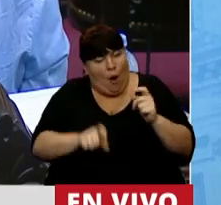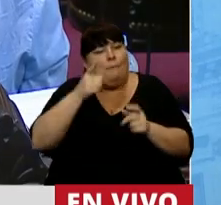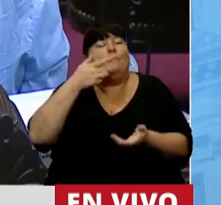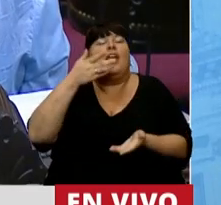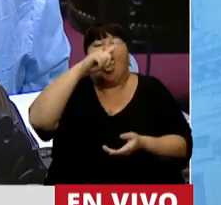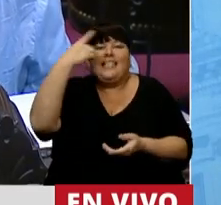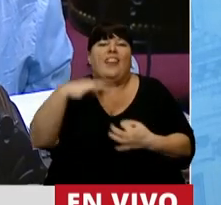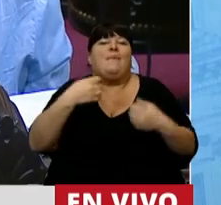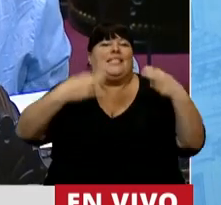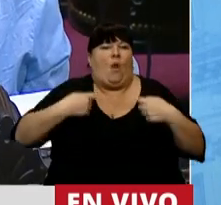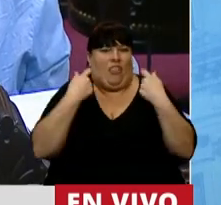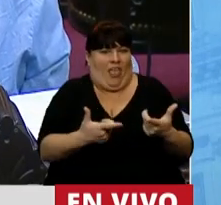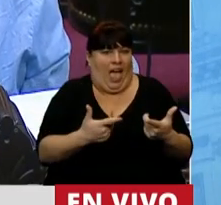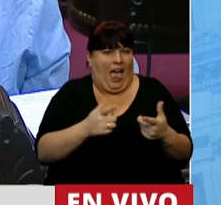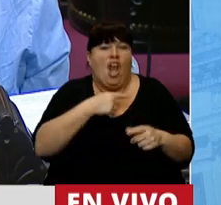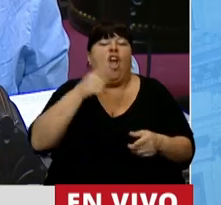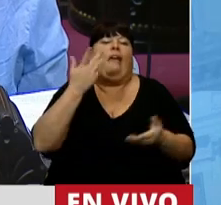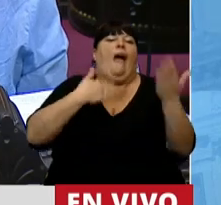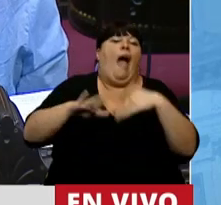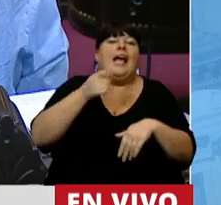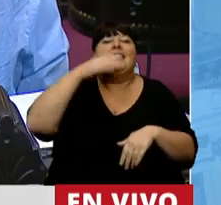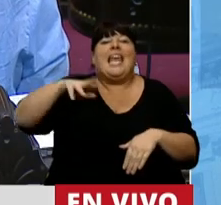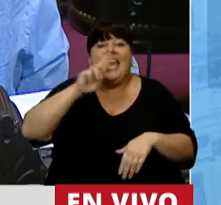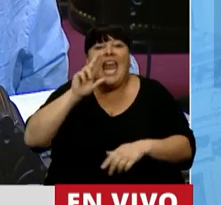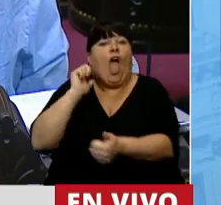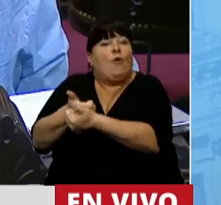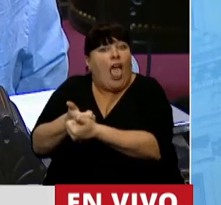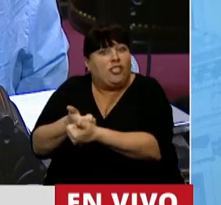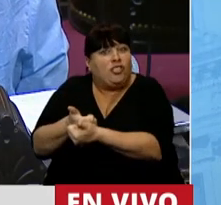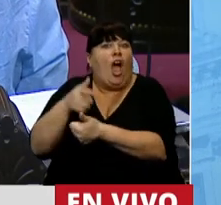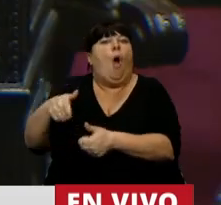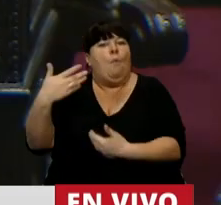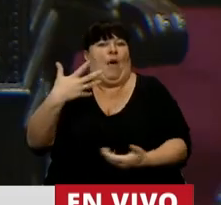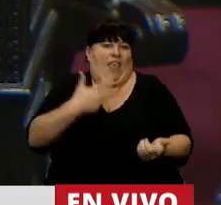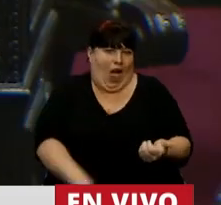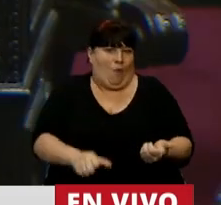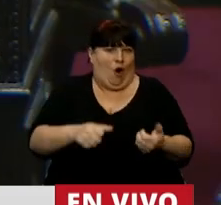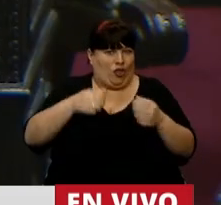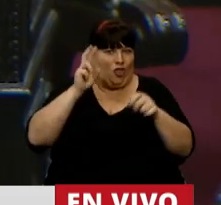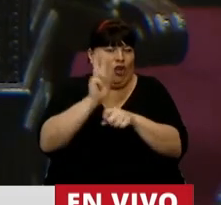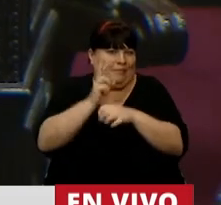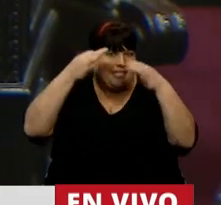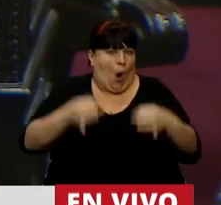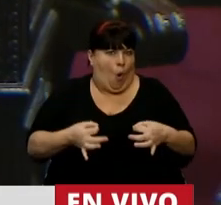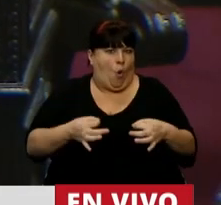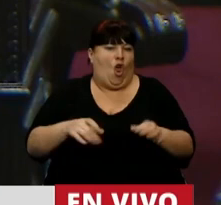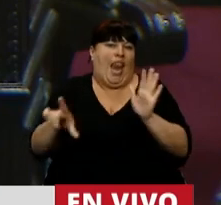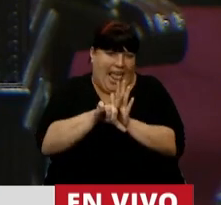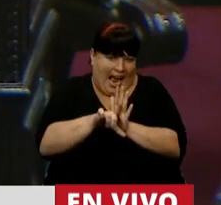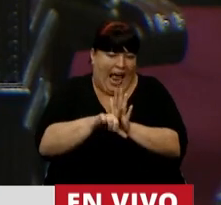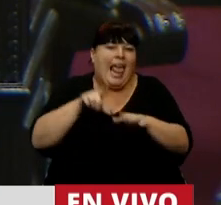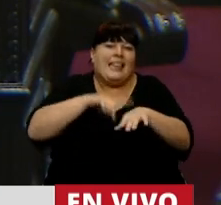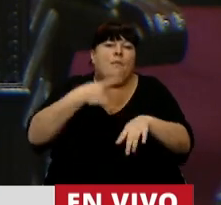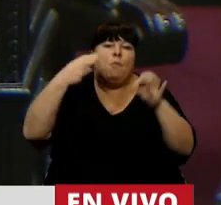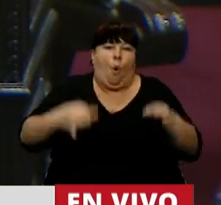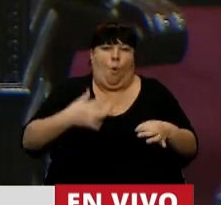argentino las tiene que garantizar para que no hayan excusas cuando una niñita es desviolada que pueda acceder a un aborto seguro y legal en